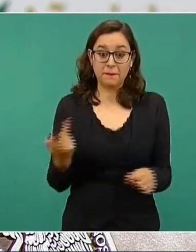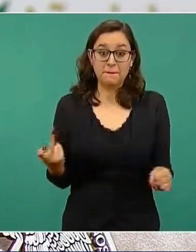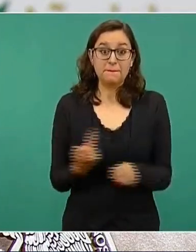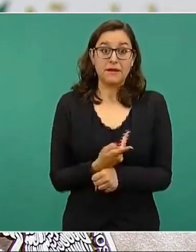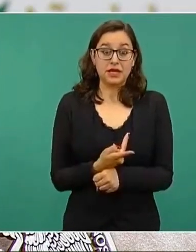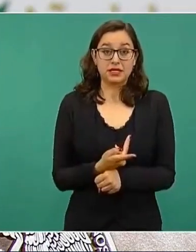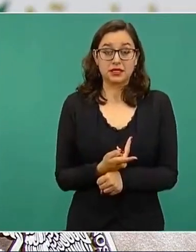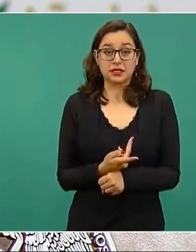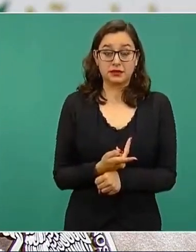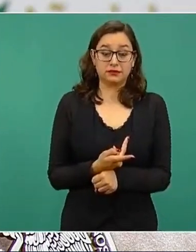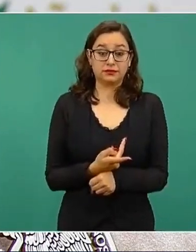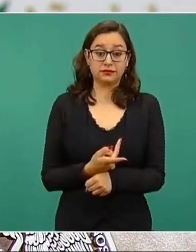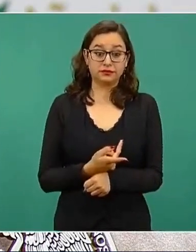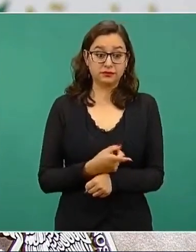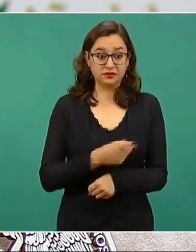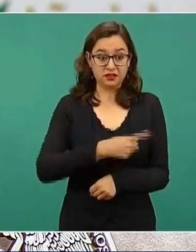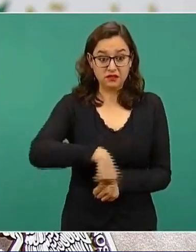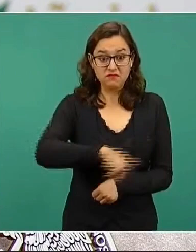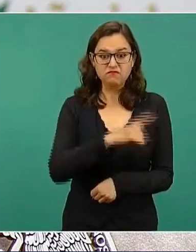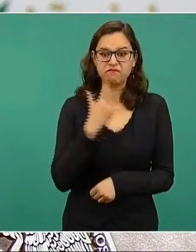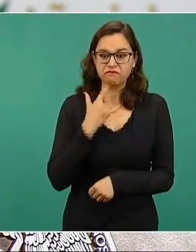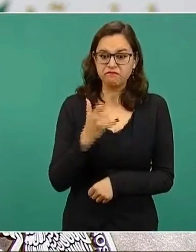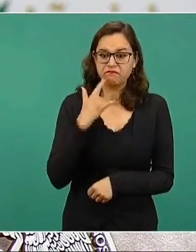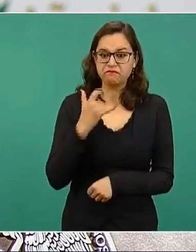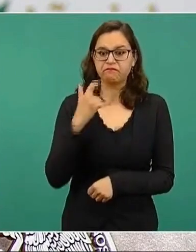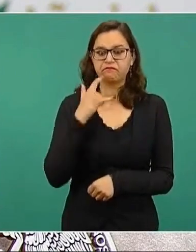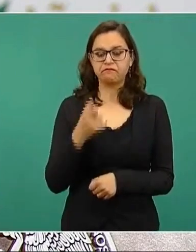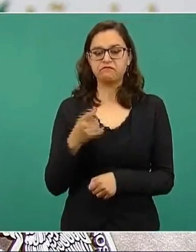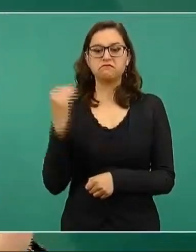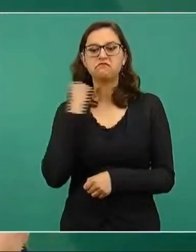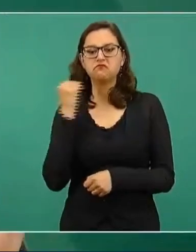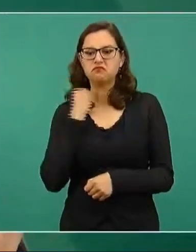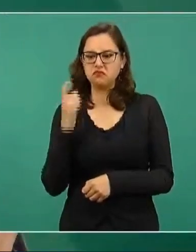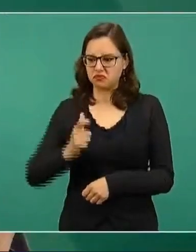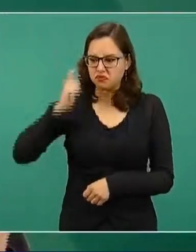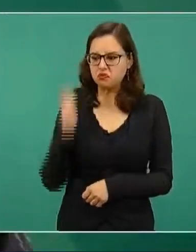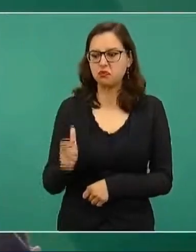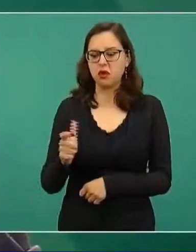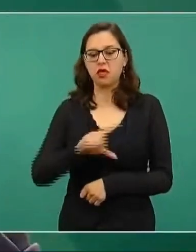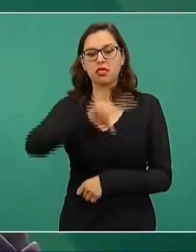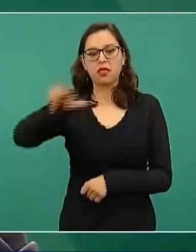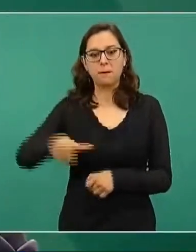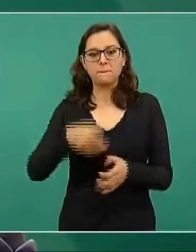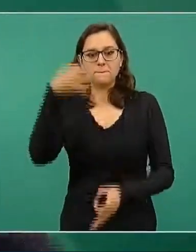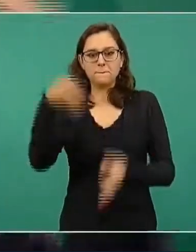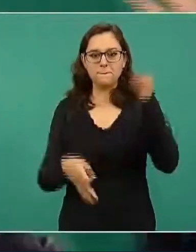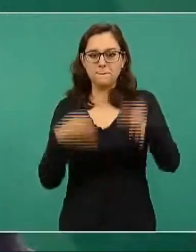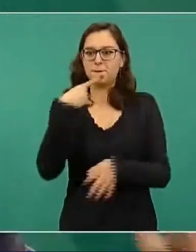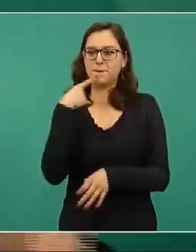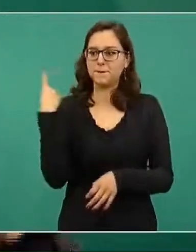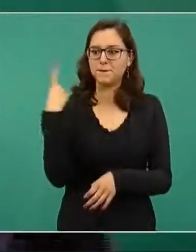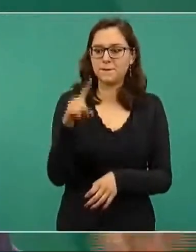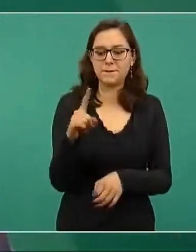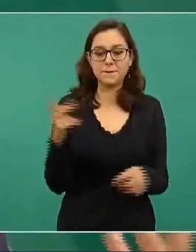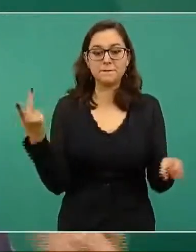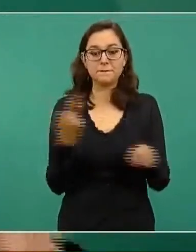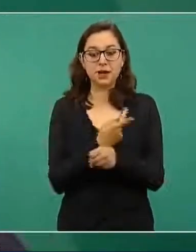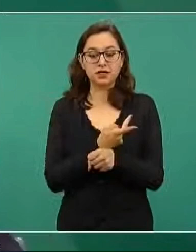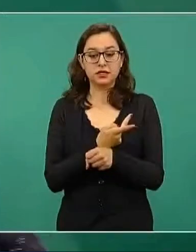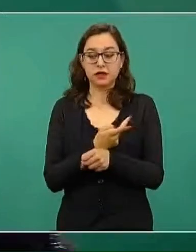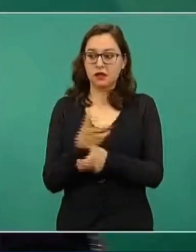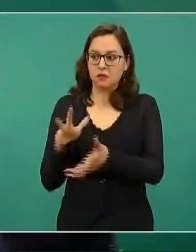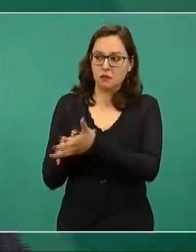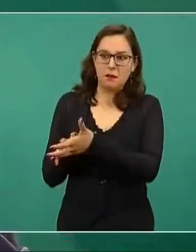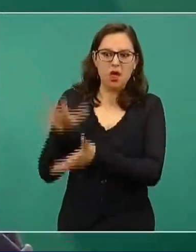buscan y logran estas sentencias de amparo no tengan la visión general, la visión colectiva.